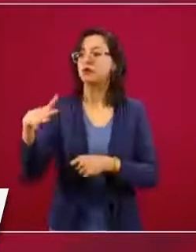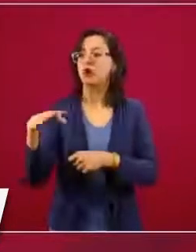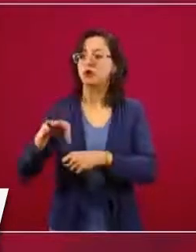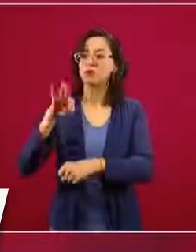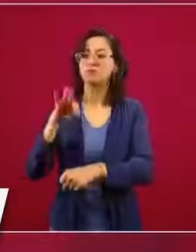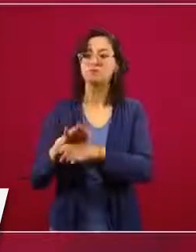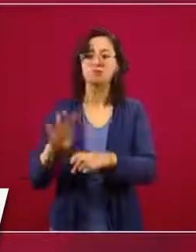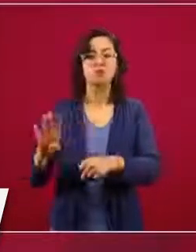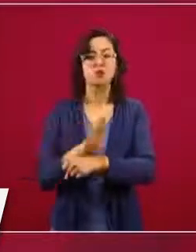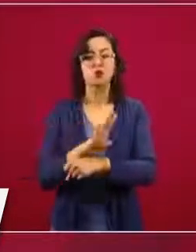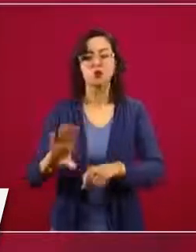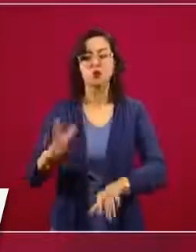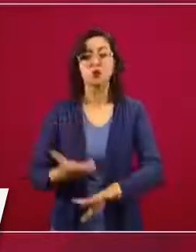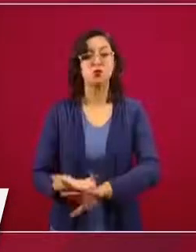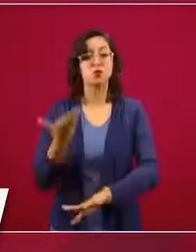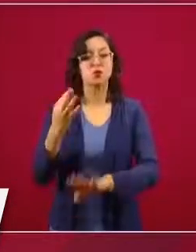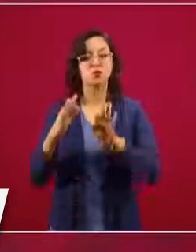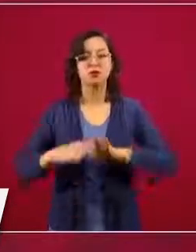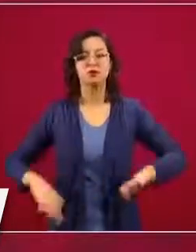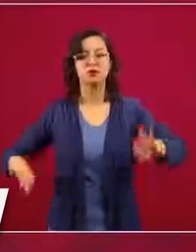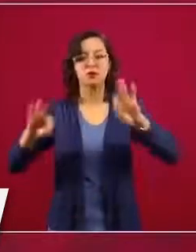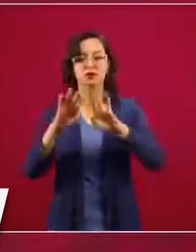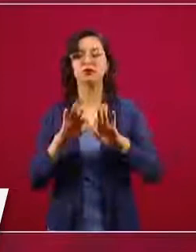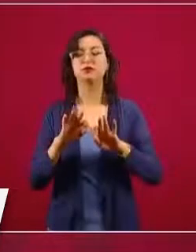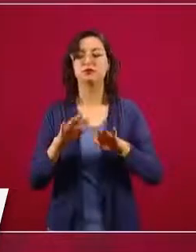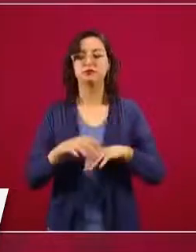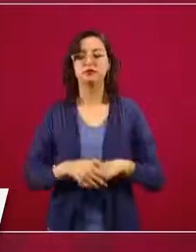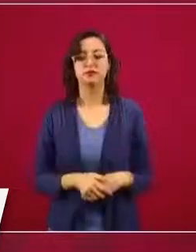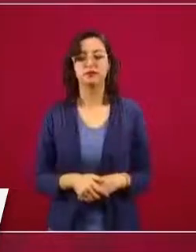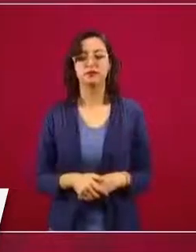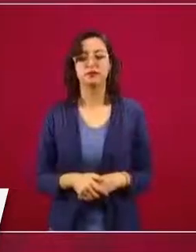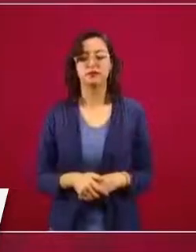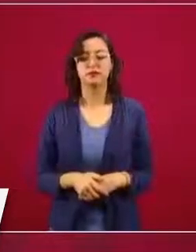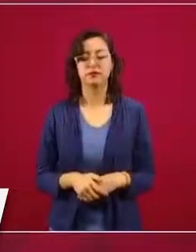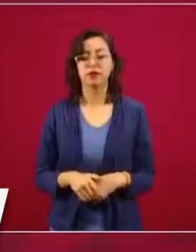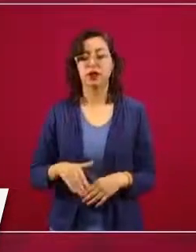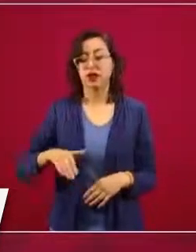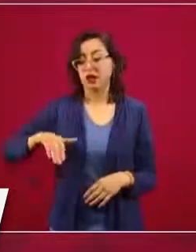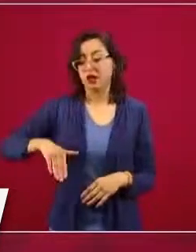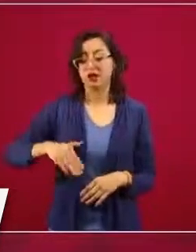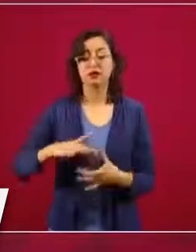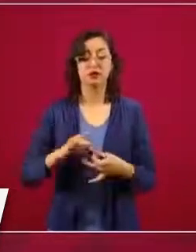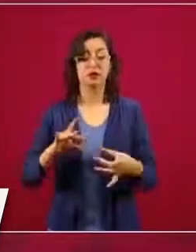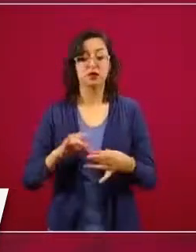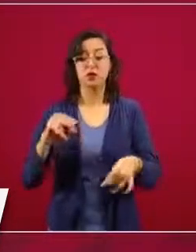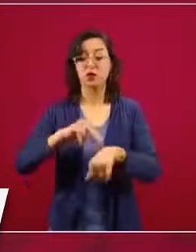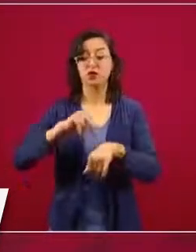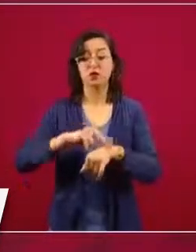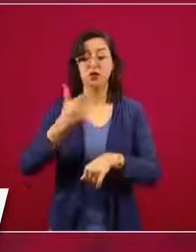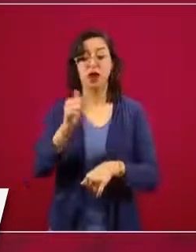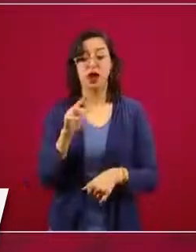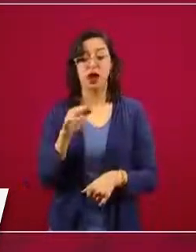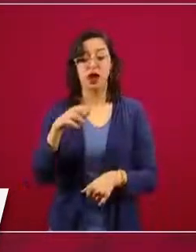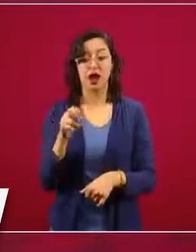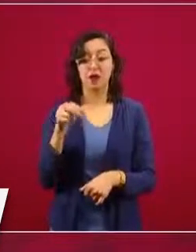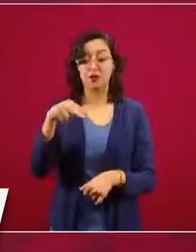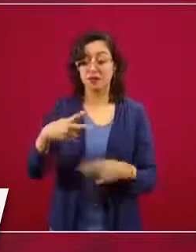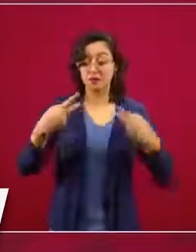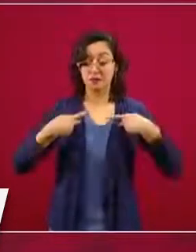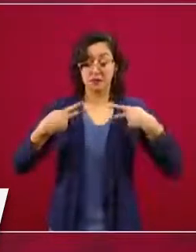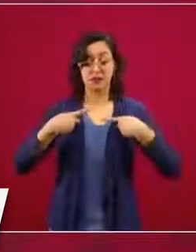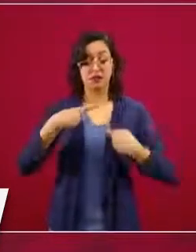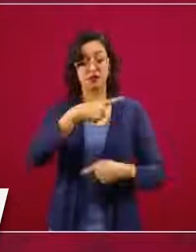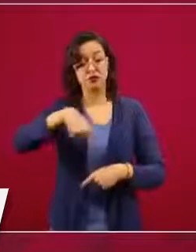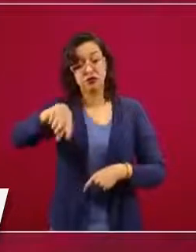que creo que es muy importante enfatizar. Como bien decía el doctor Germán, el proteger al personal de salud